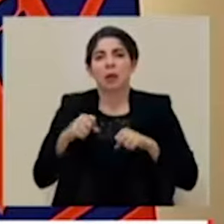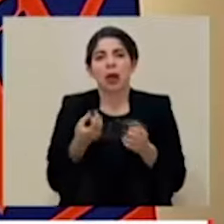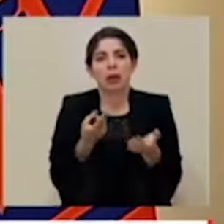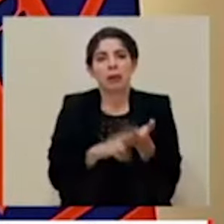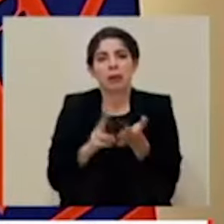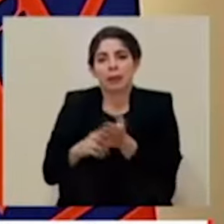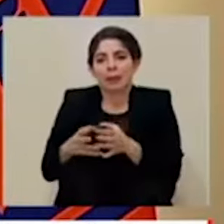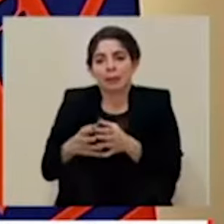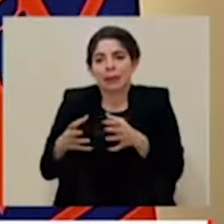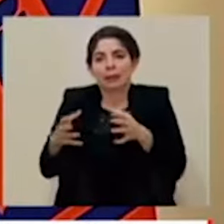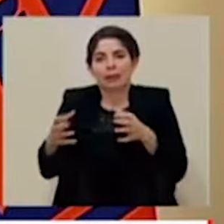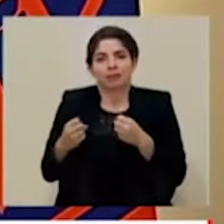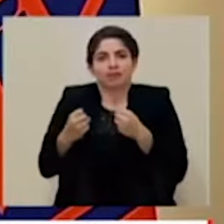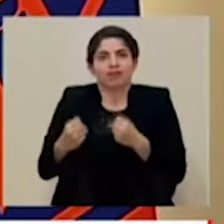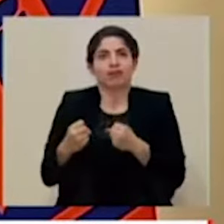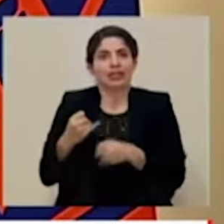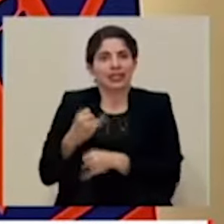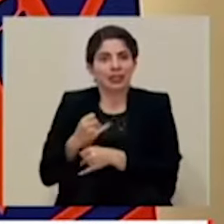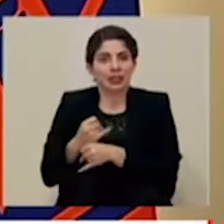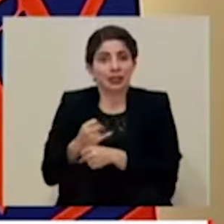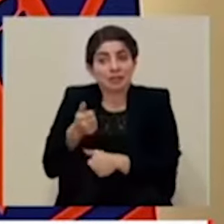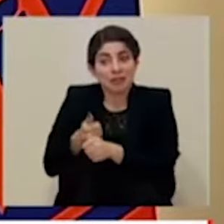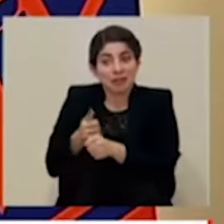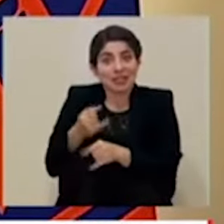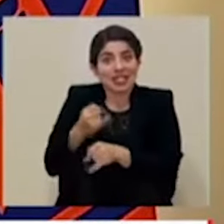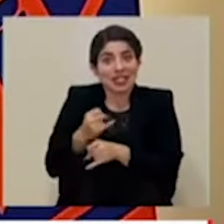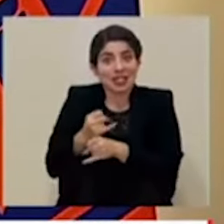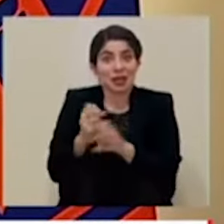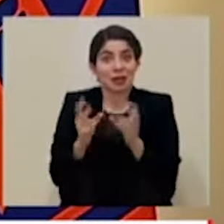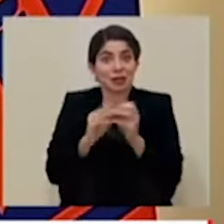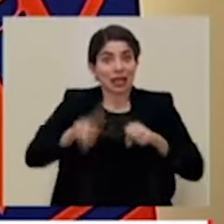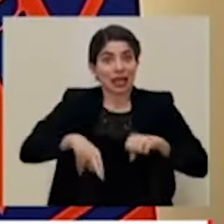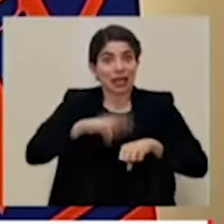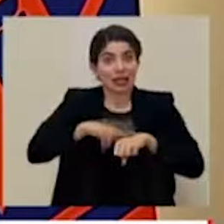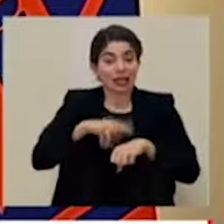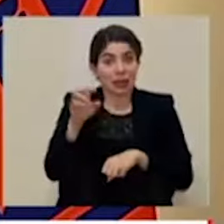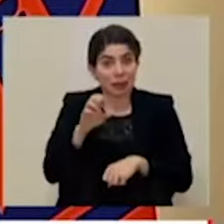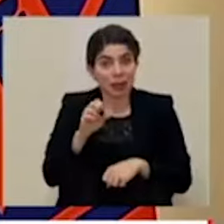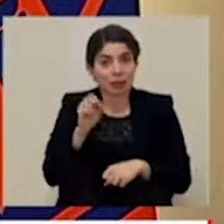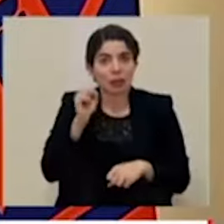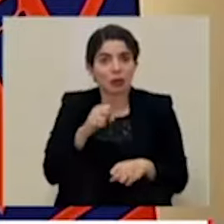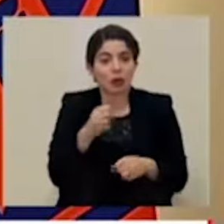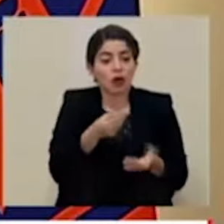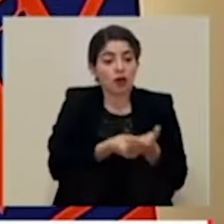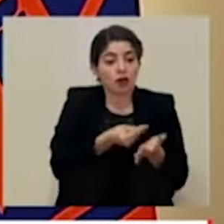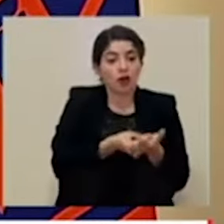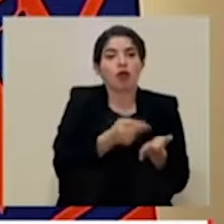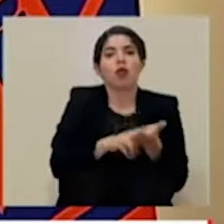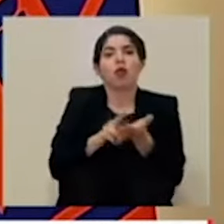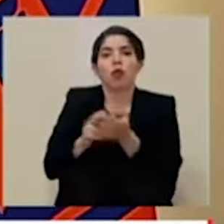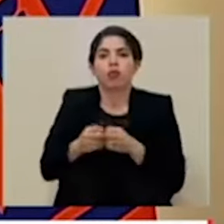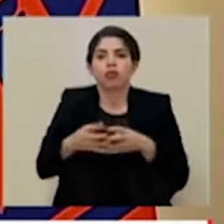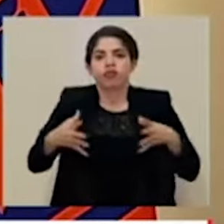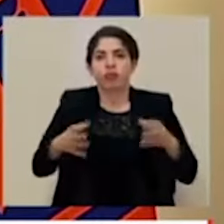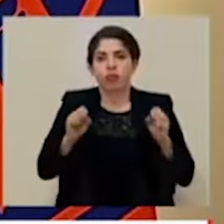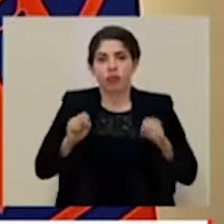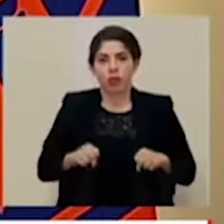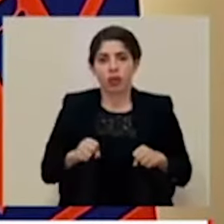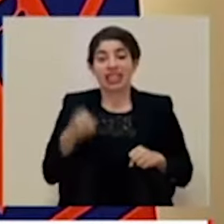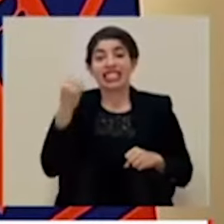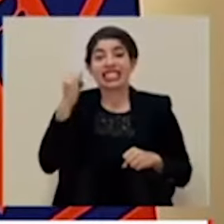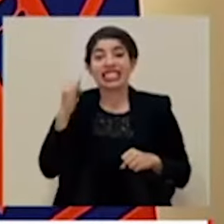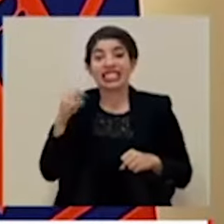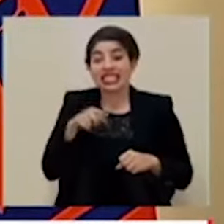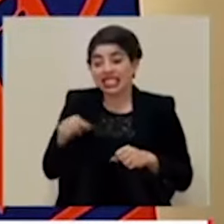las instituciones o a la misma institución, Comisión Nacional de Emergencia, con recursos cuando se agote